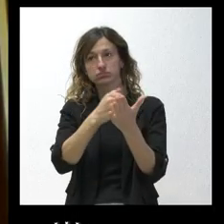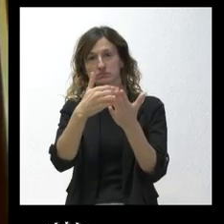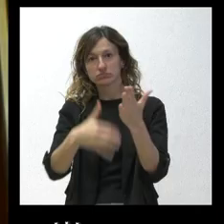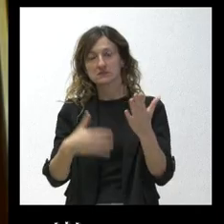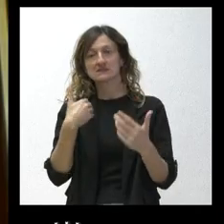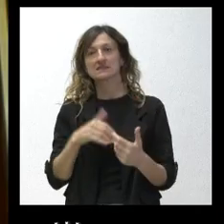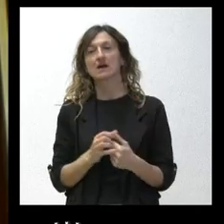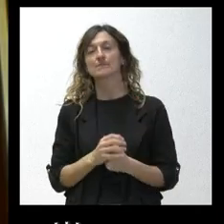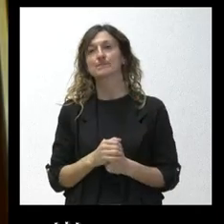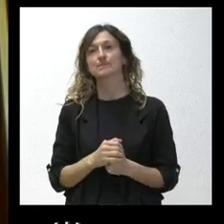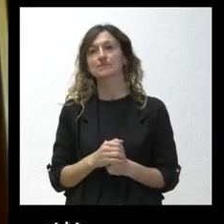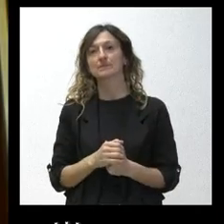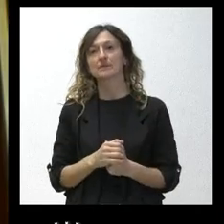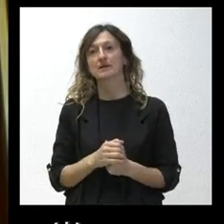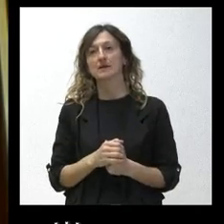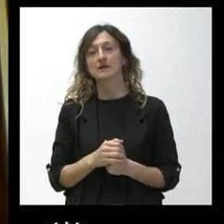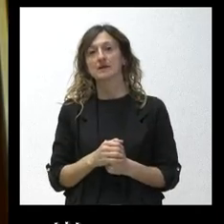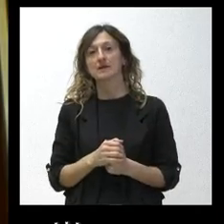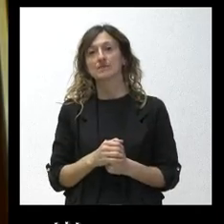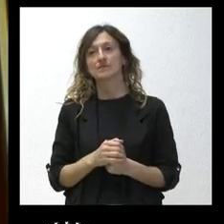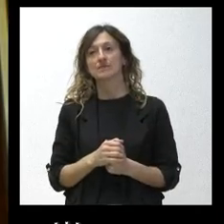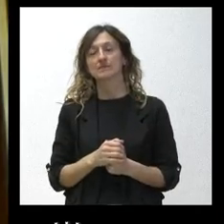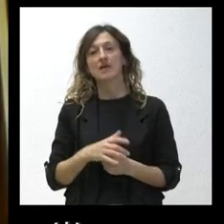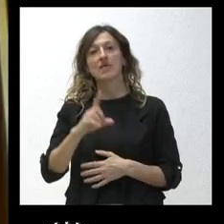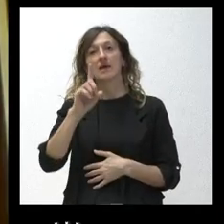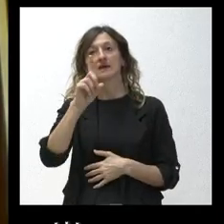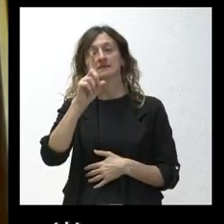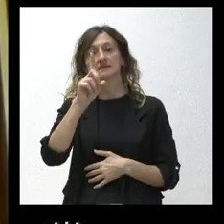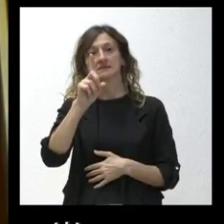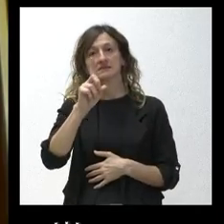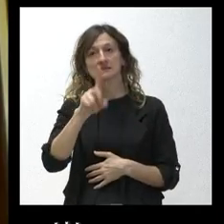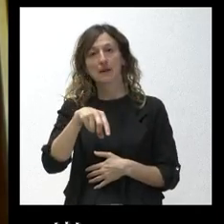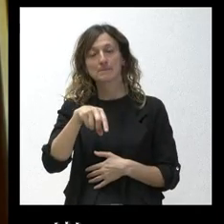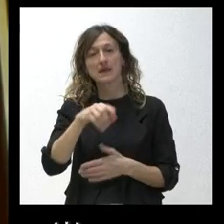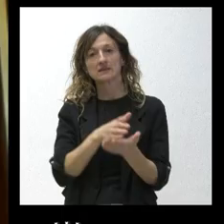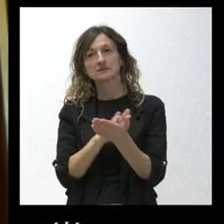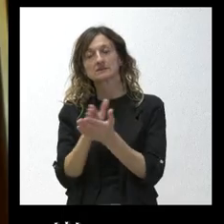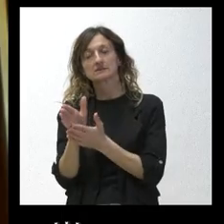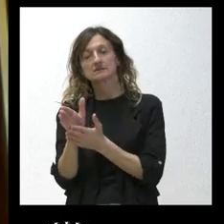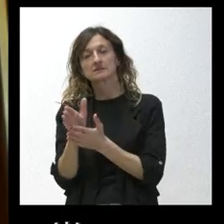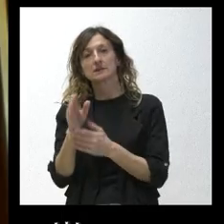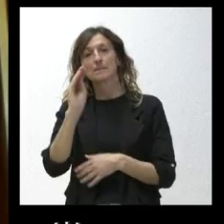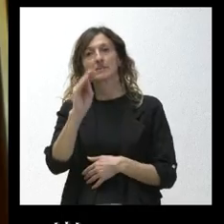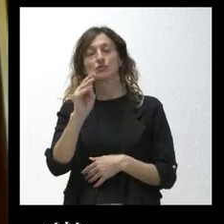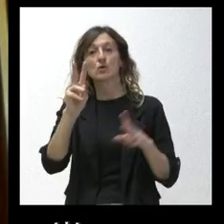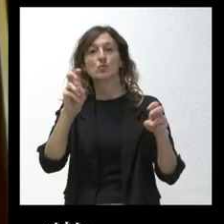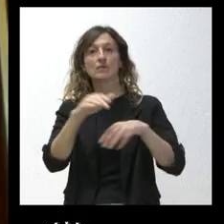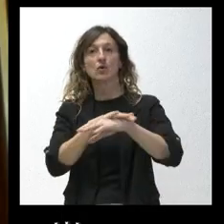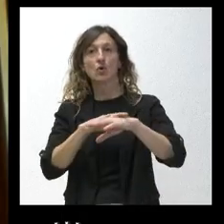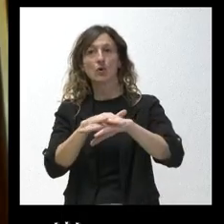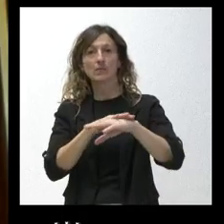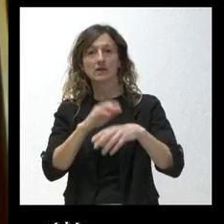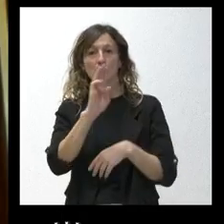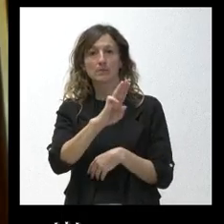ese censo. Y por otra parte y respecto al mismo tema también sí tiene decidido el nuevo gobierno ya en solitario del